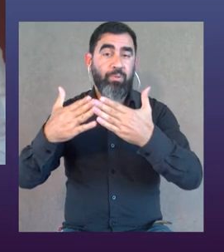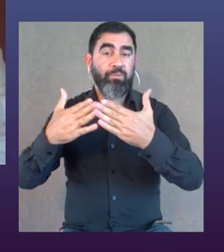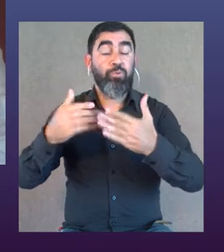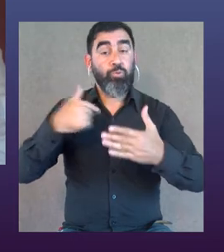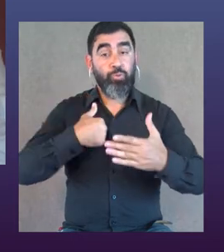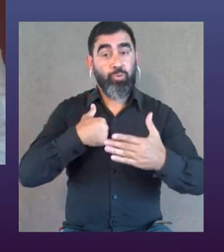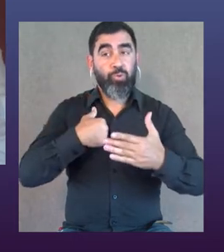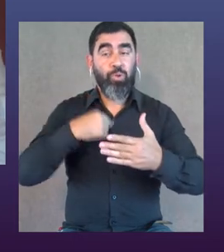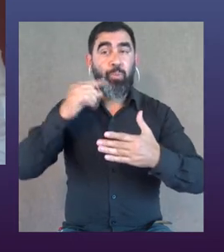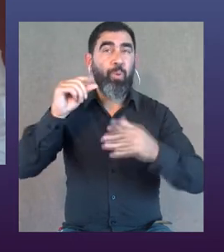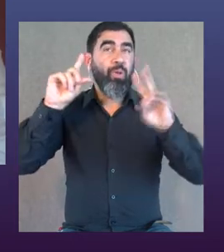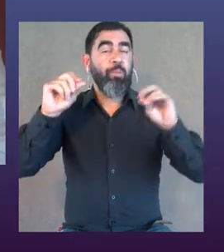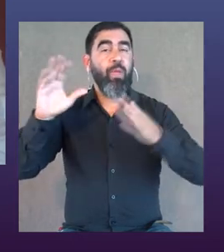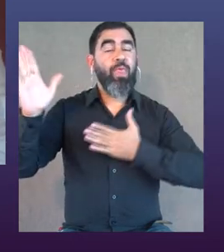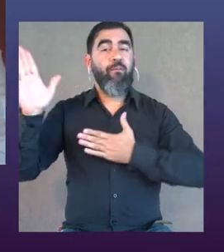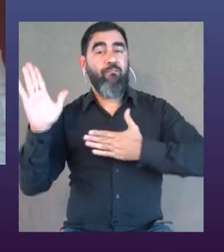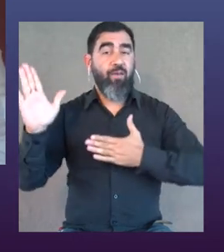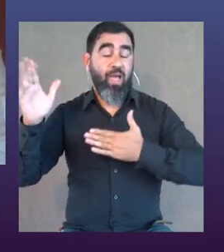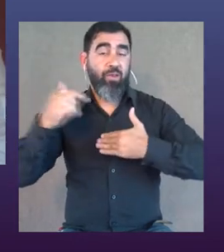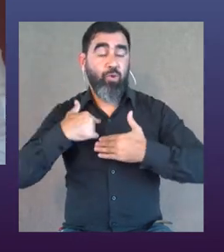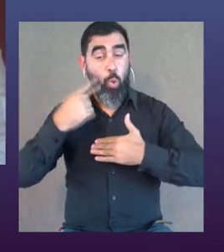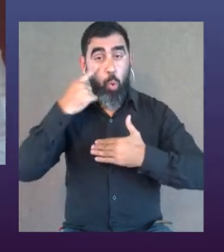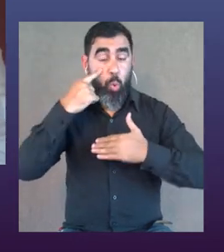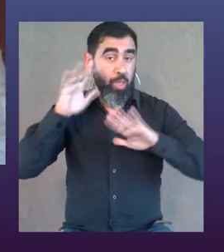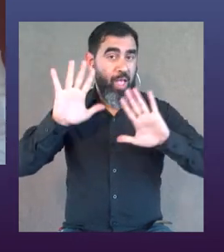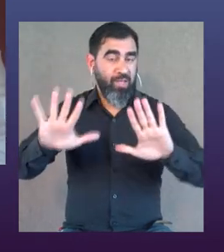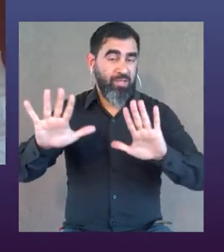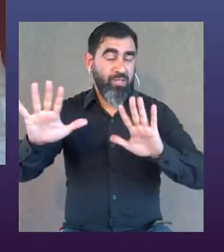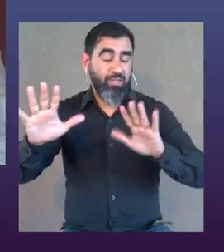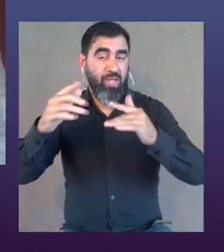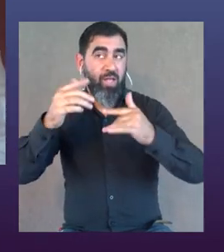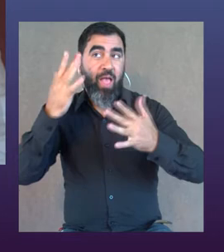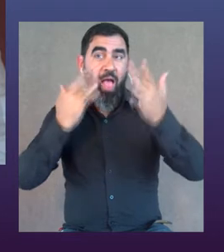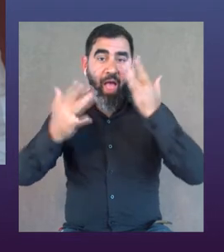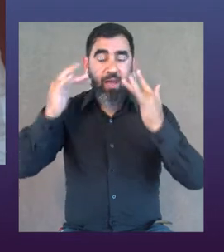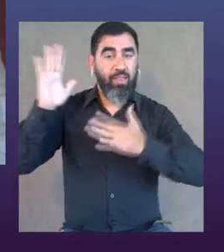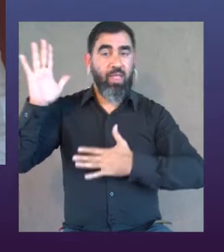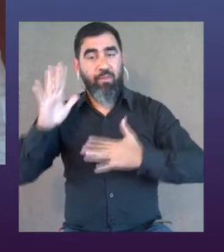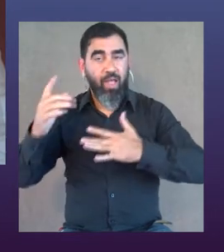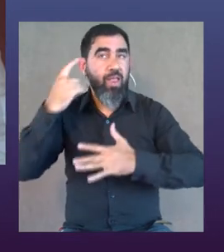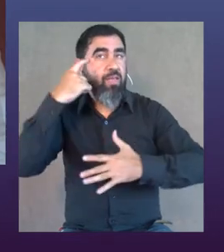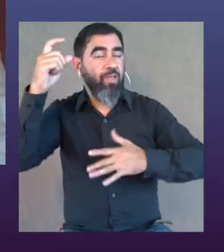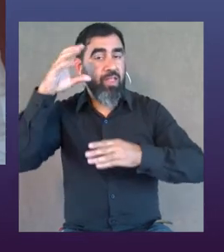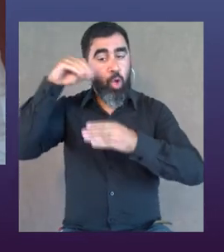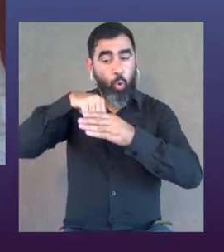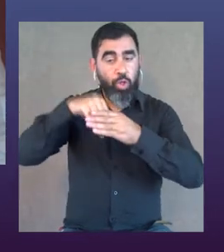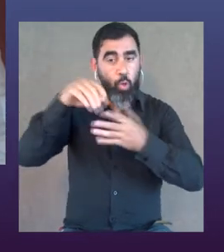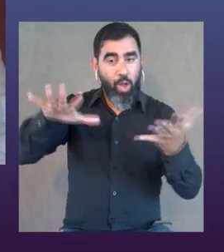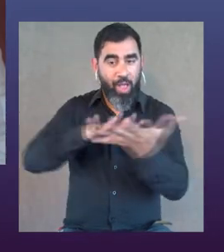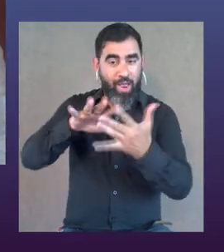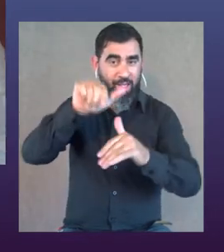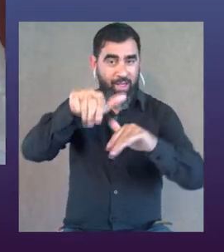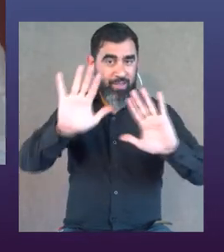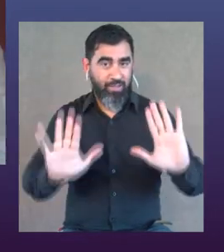a la pregunta, yo soy un poco del campo de la danza, así que de lo que más conozco son de los espectáculos de danza, de la creación de